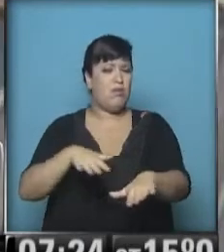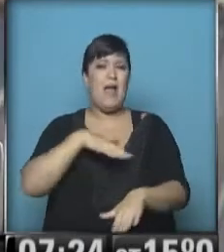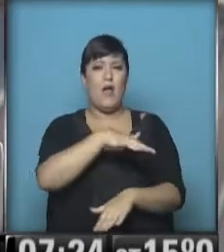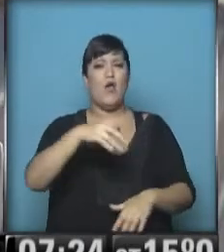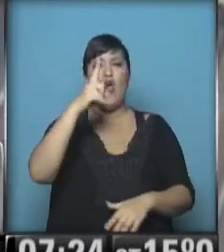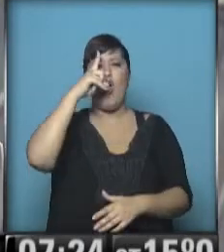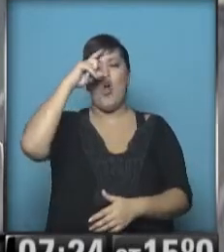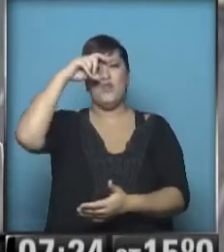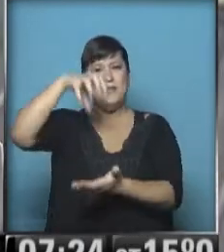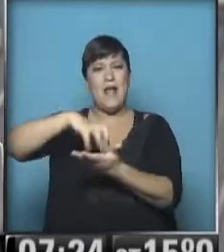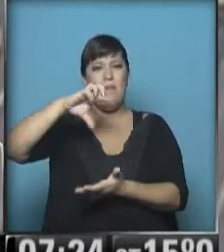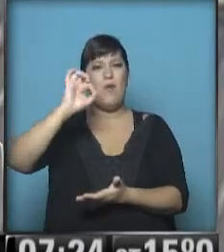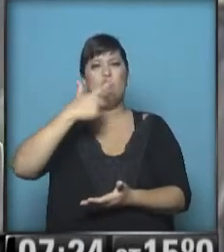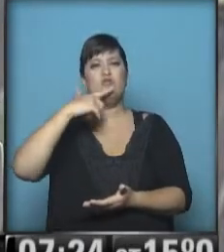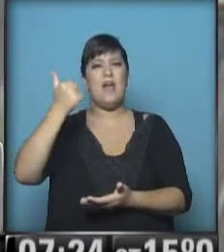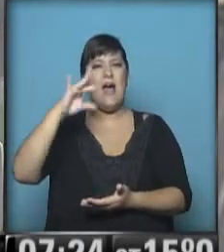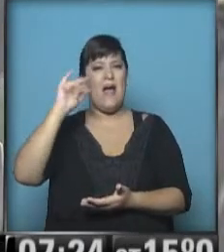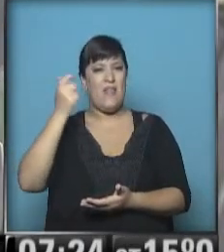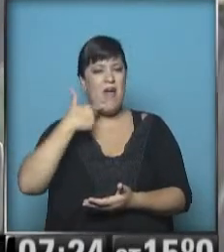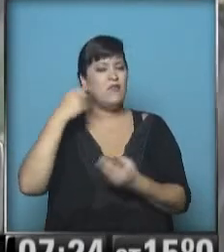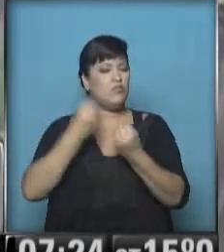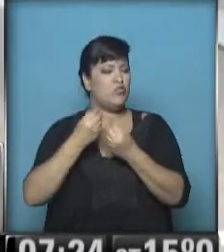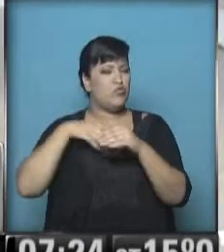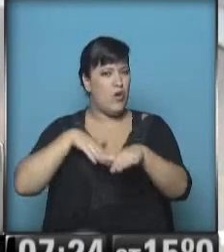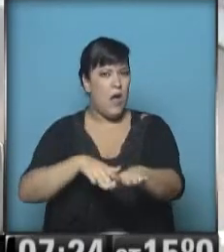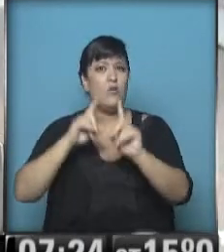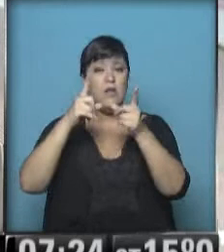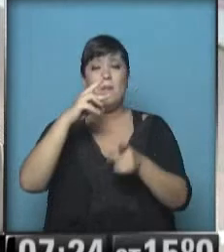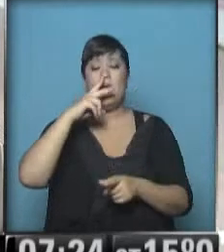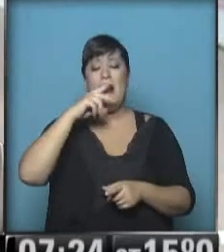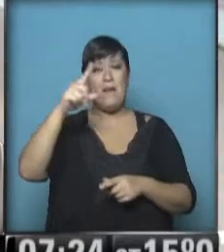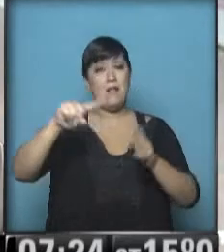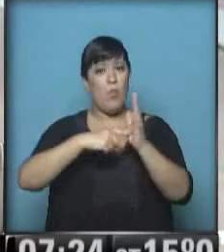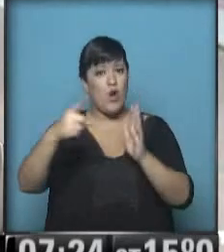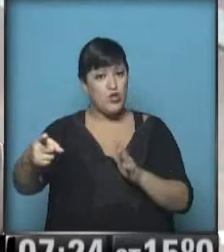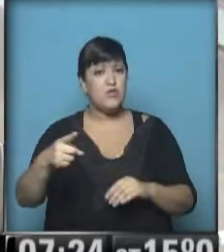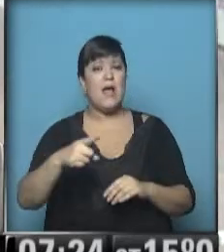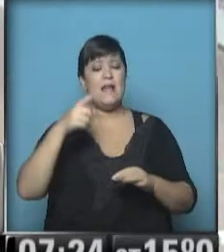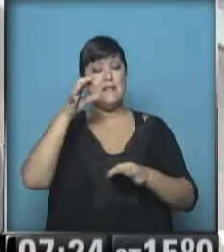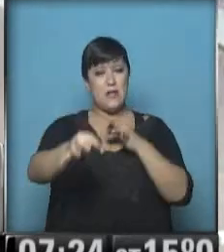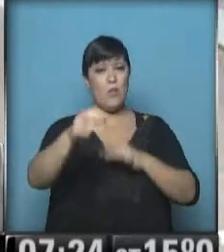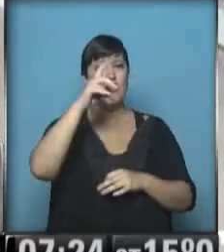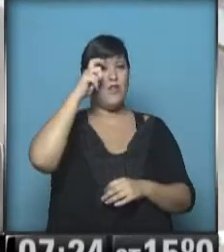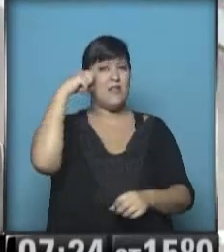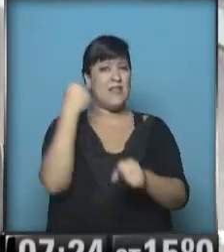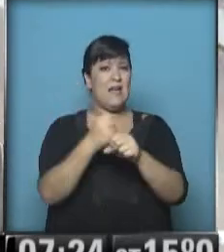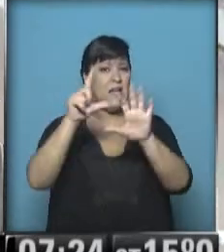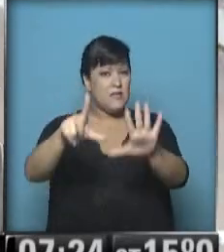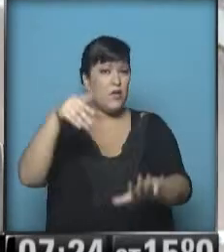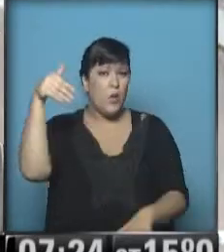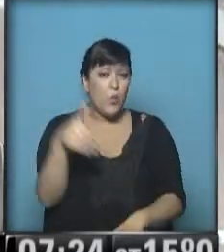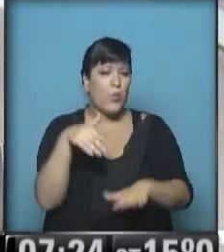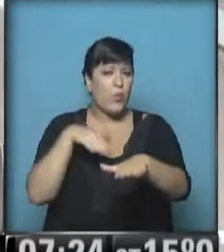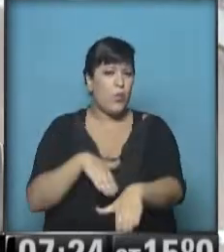del Hospital Posada-Senaedo con denso caudul de vehículos. Y la autopista de la Plata-Buenos Aires comienza del kilómetro 10 al 7, la marcha lenta